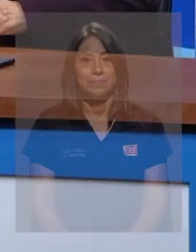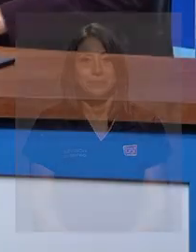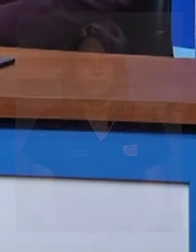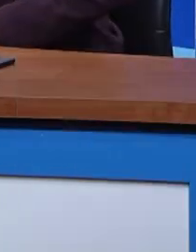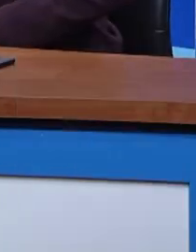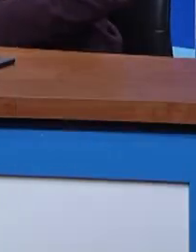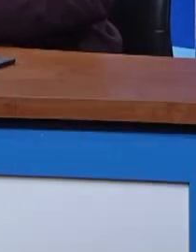La Universidad de Costa Rica